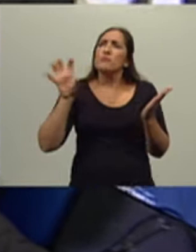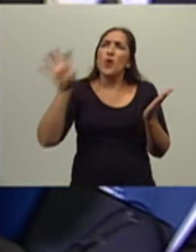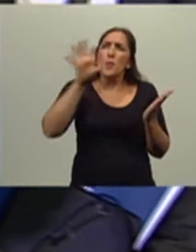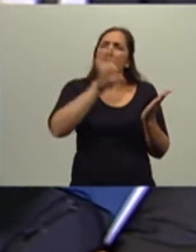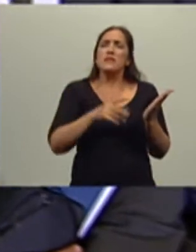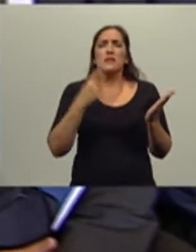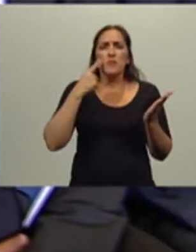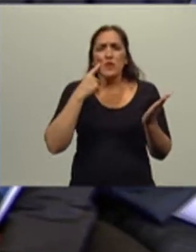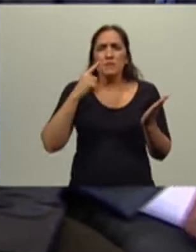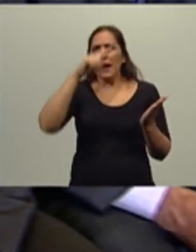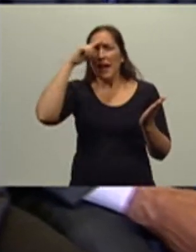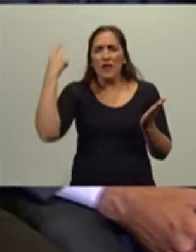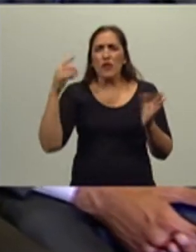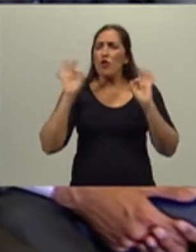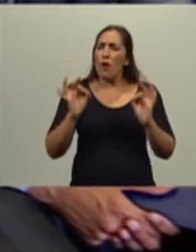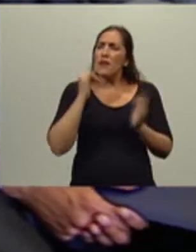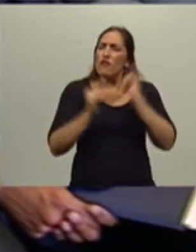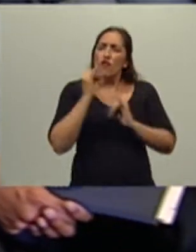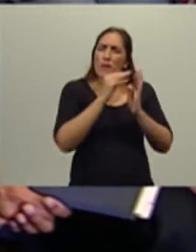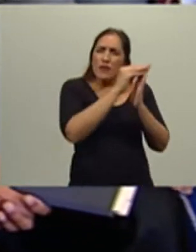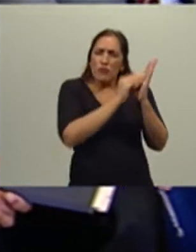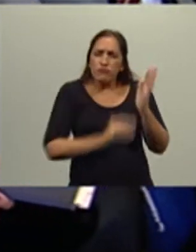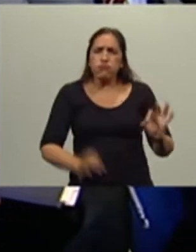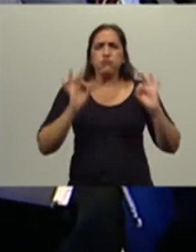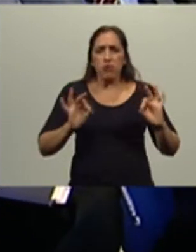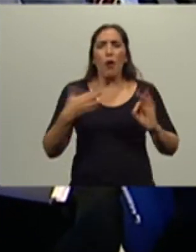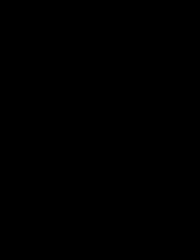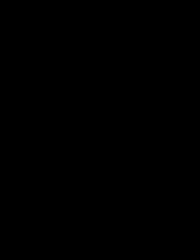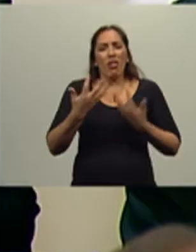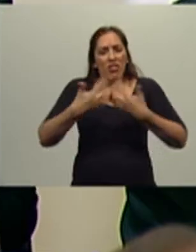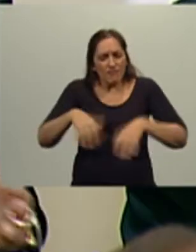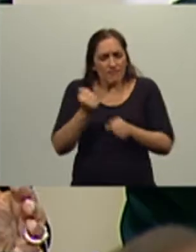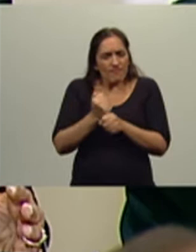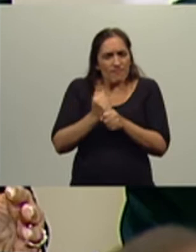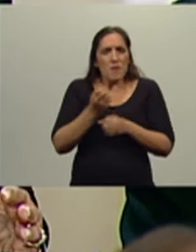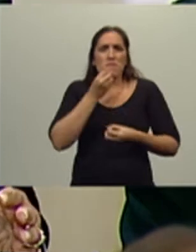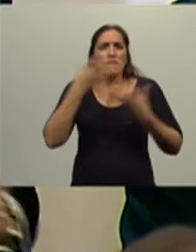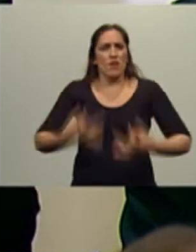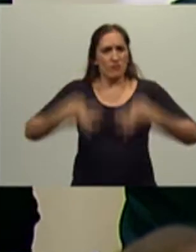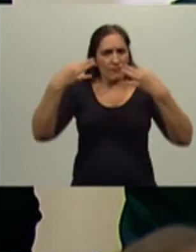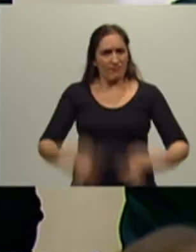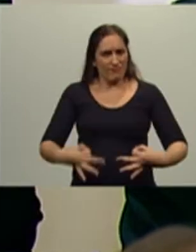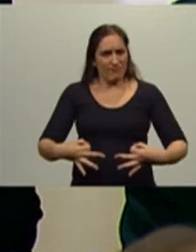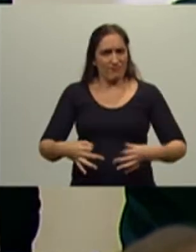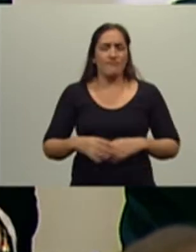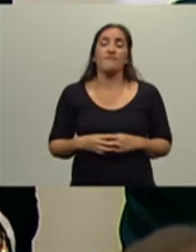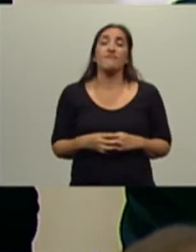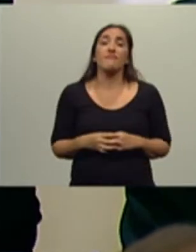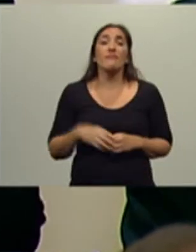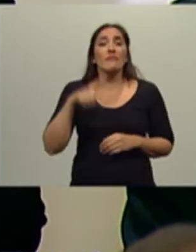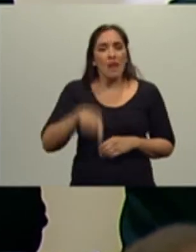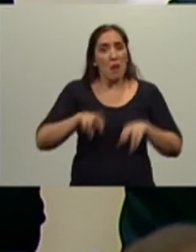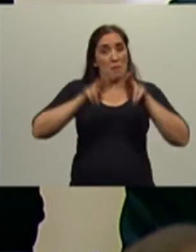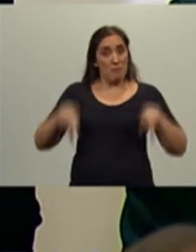municipales y nacionales que permitan gestionar cada vez con mayor eficacia y eficiencia. Pero